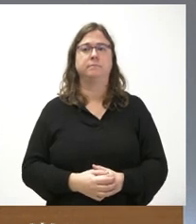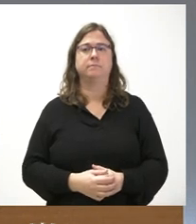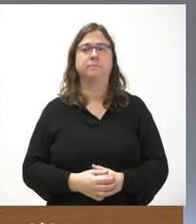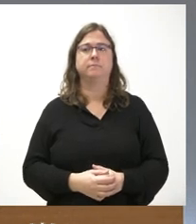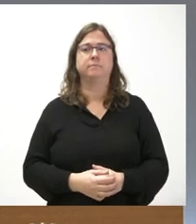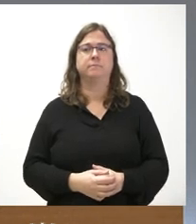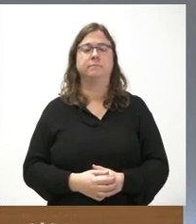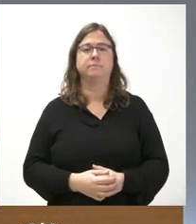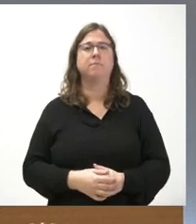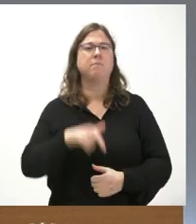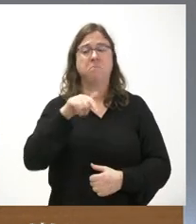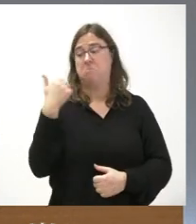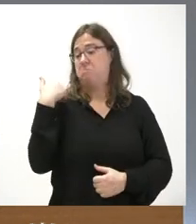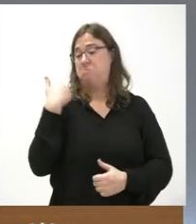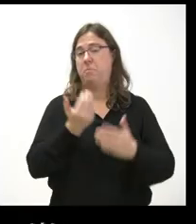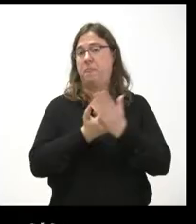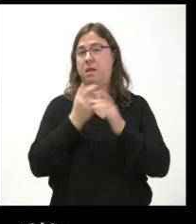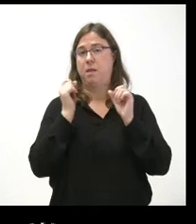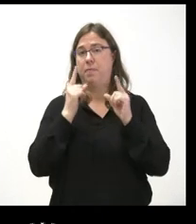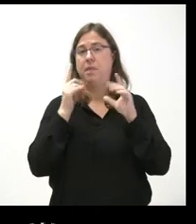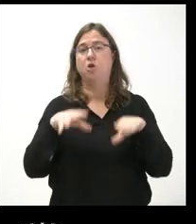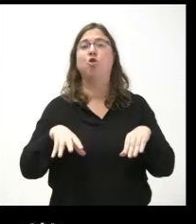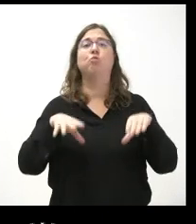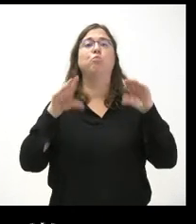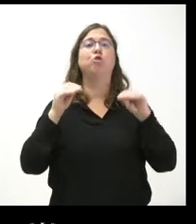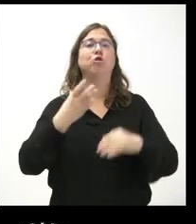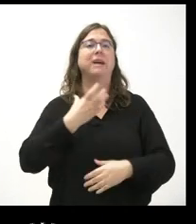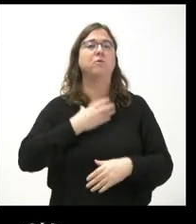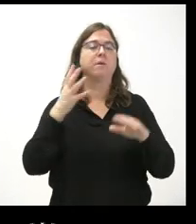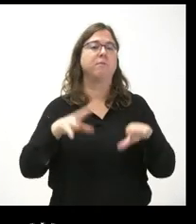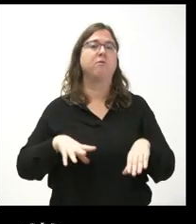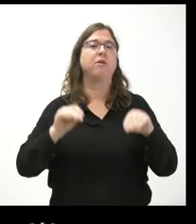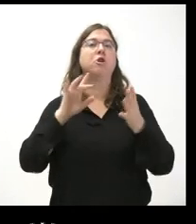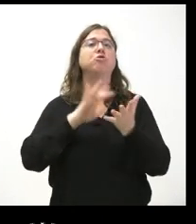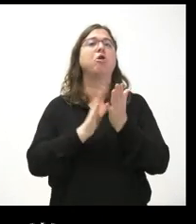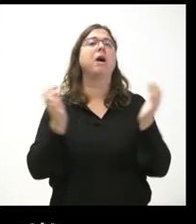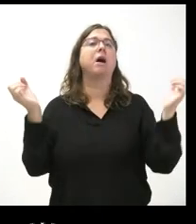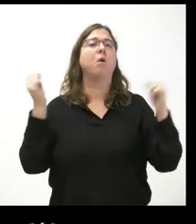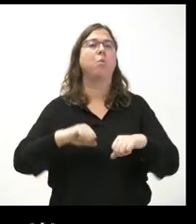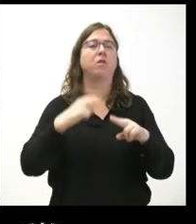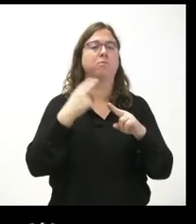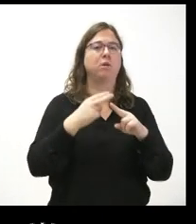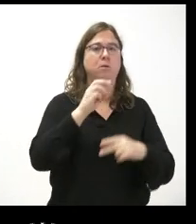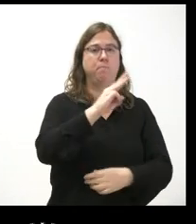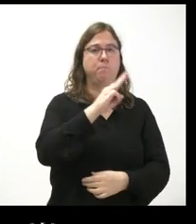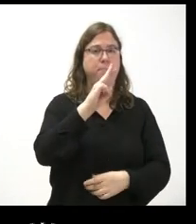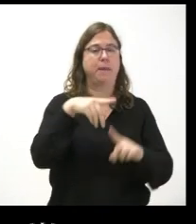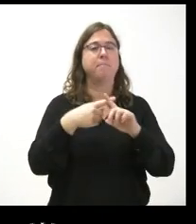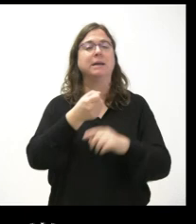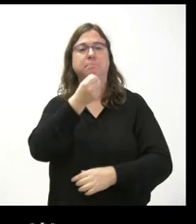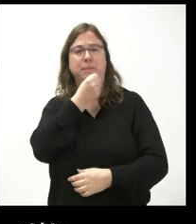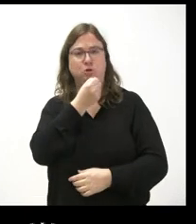si en estos días hemos conocido que en Burgos en el ayuntamiento de Burgos va a haber un acuerdo político entre el partido popular y el PSOE